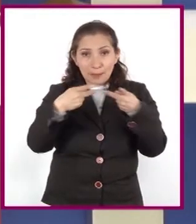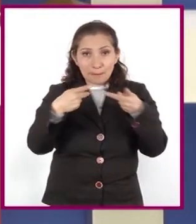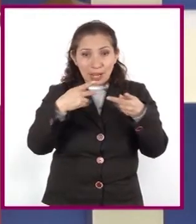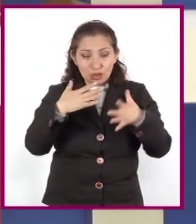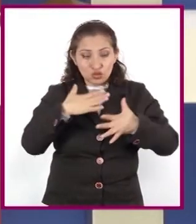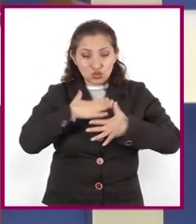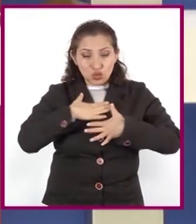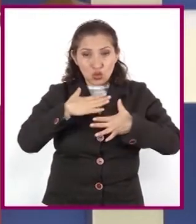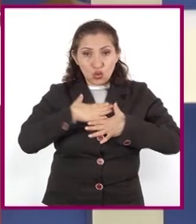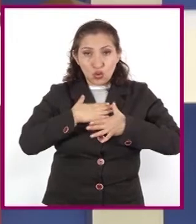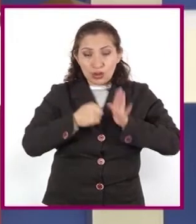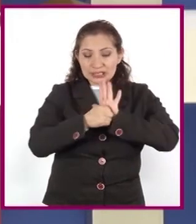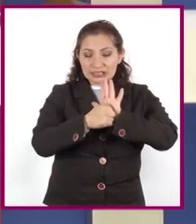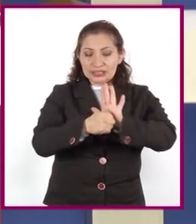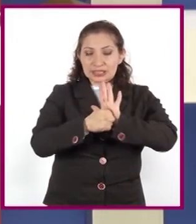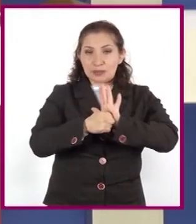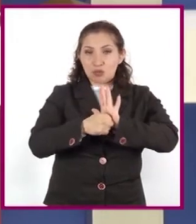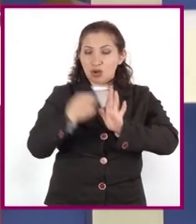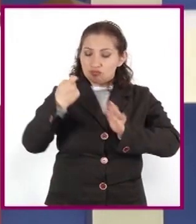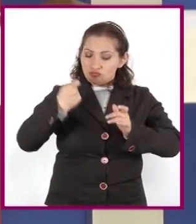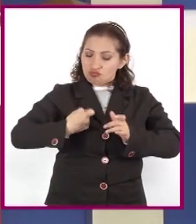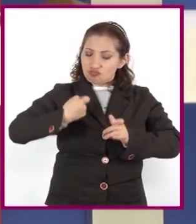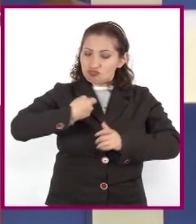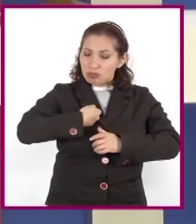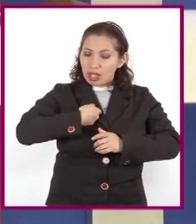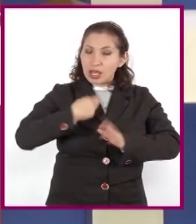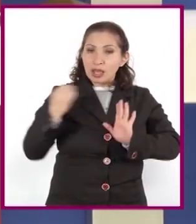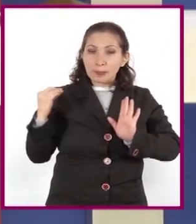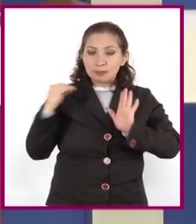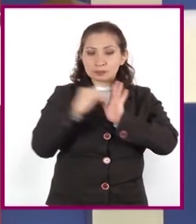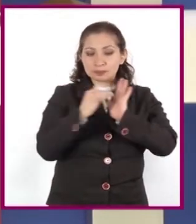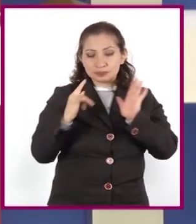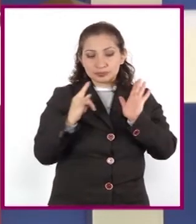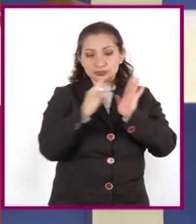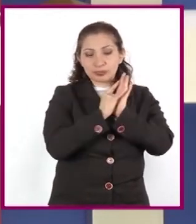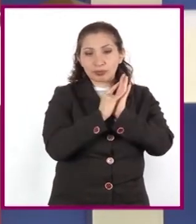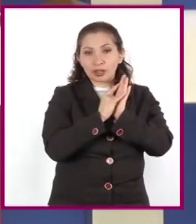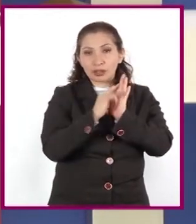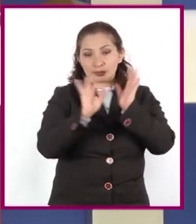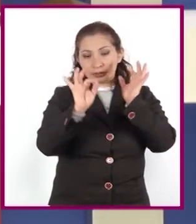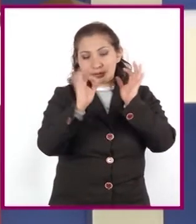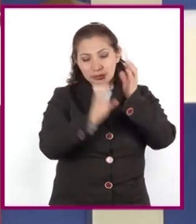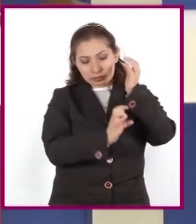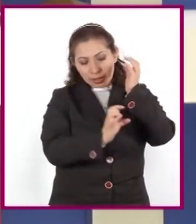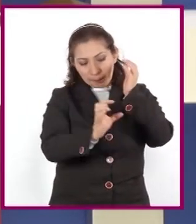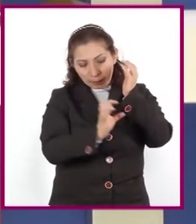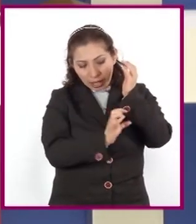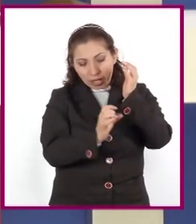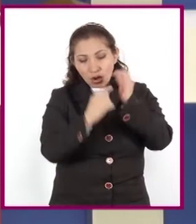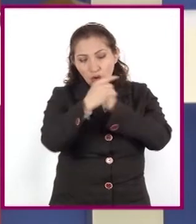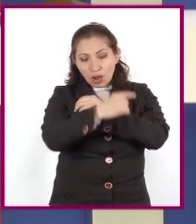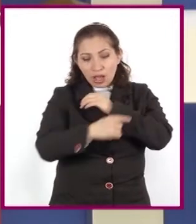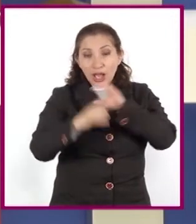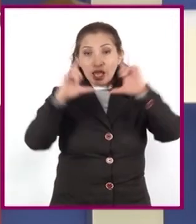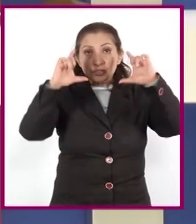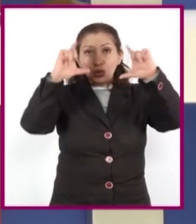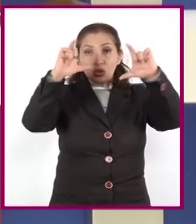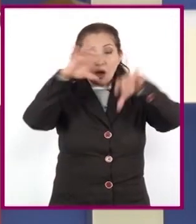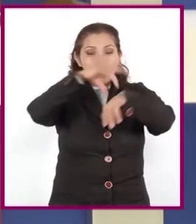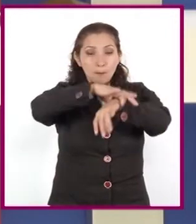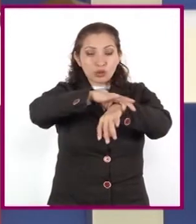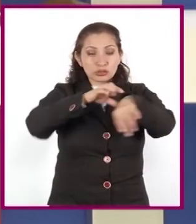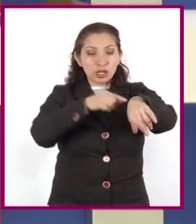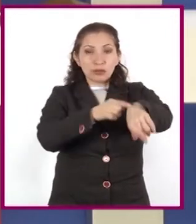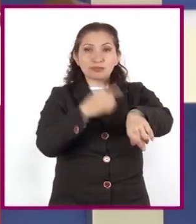su propio símbolo distintivo y colóquenlo en un llavero, un escudo o una pulsera